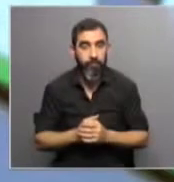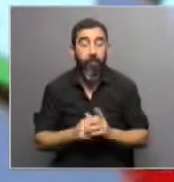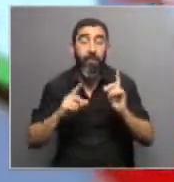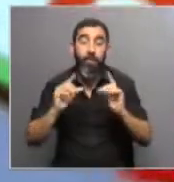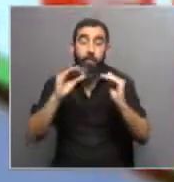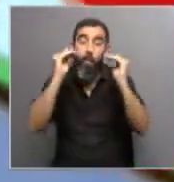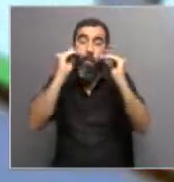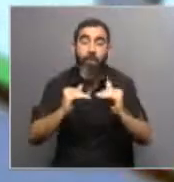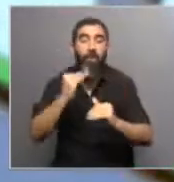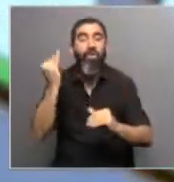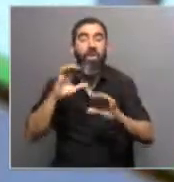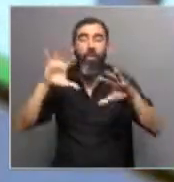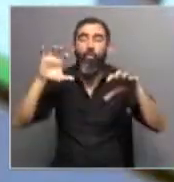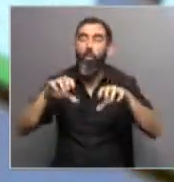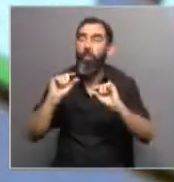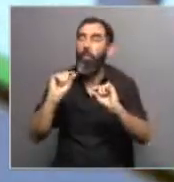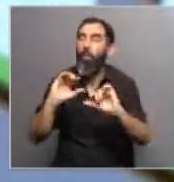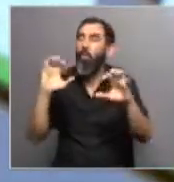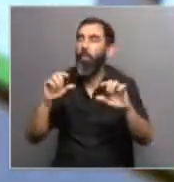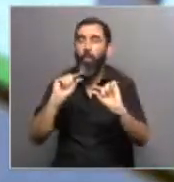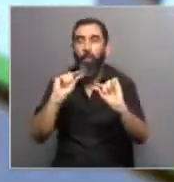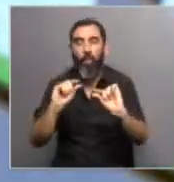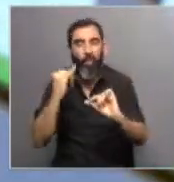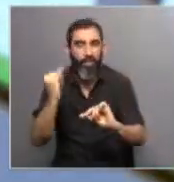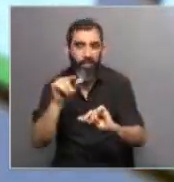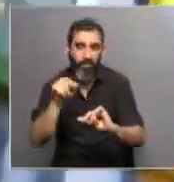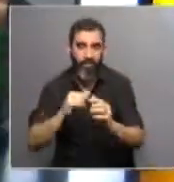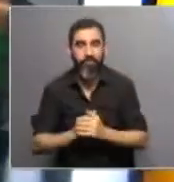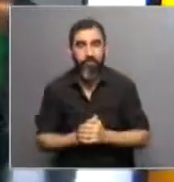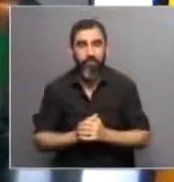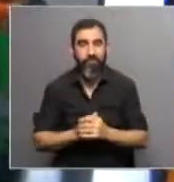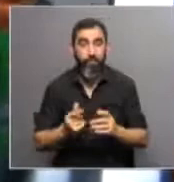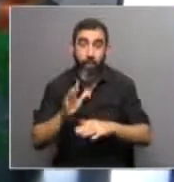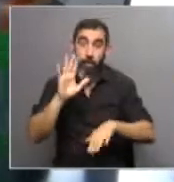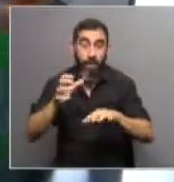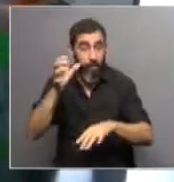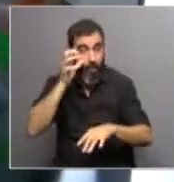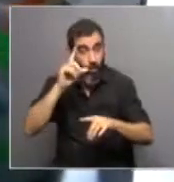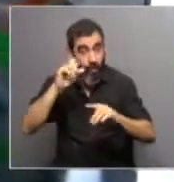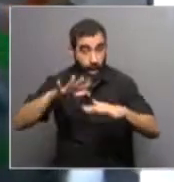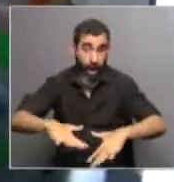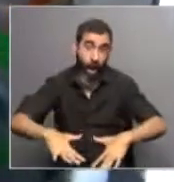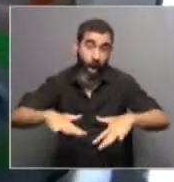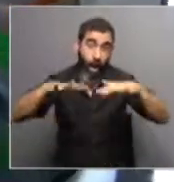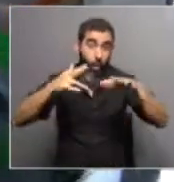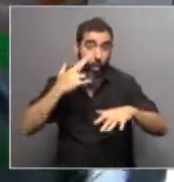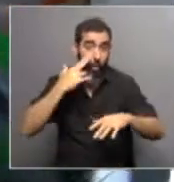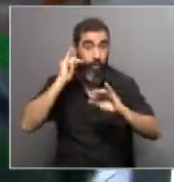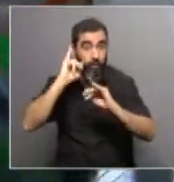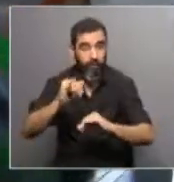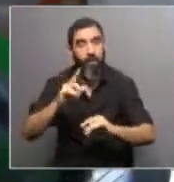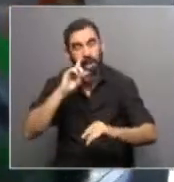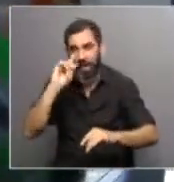a baja de esos días que llueve muy poquito. Con lo cual, ¿aumenta el riesgo de inundaciones y otro tipo de problemas? Las inundaciones